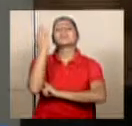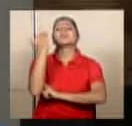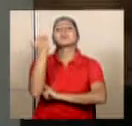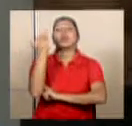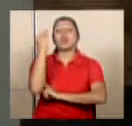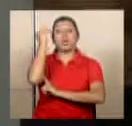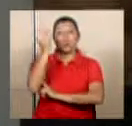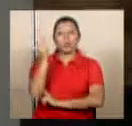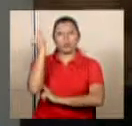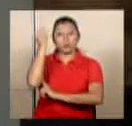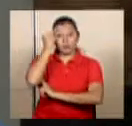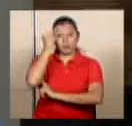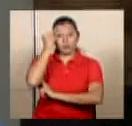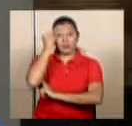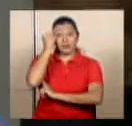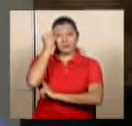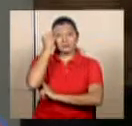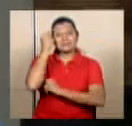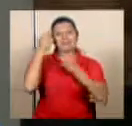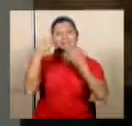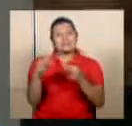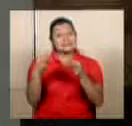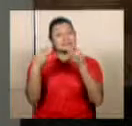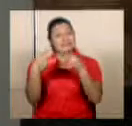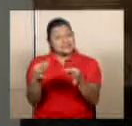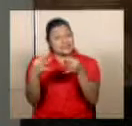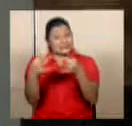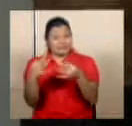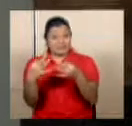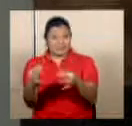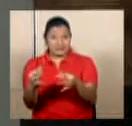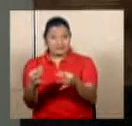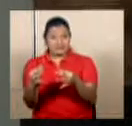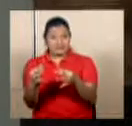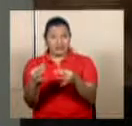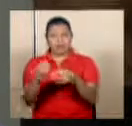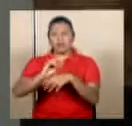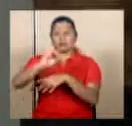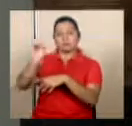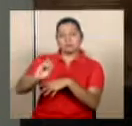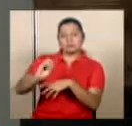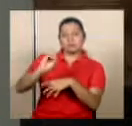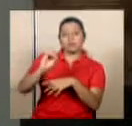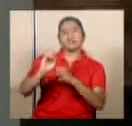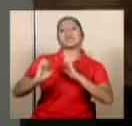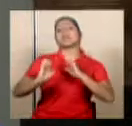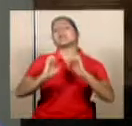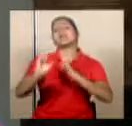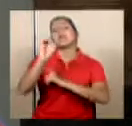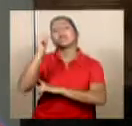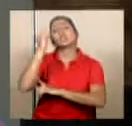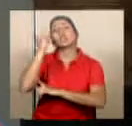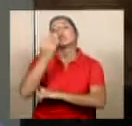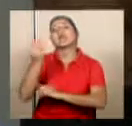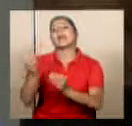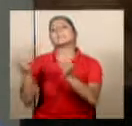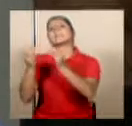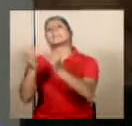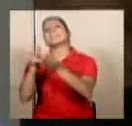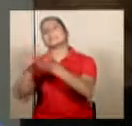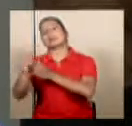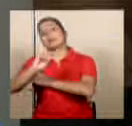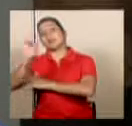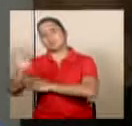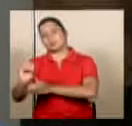gobierno está intentando enviar impuestos o sea la estrategia del gobierno entonces es con impuestos arreglar el déficit